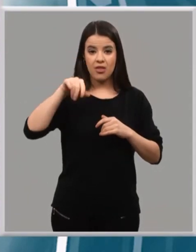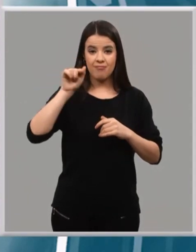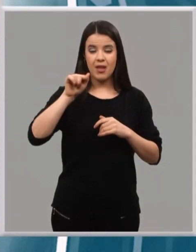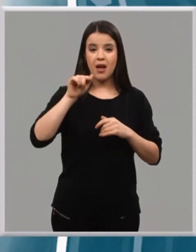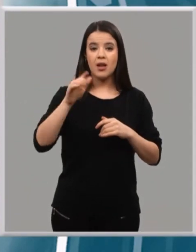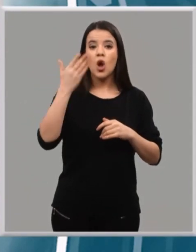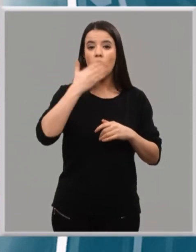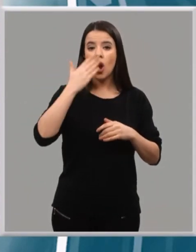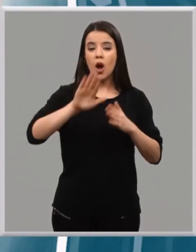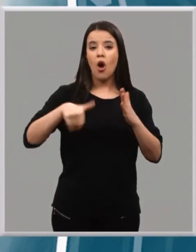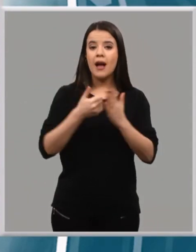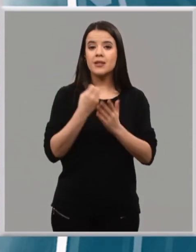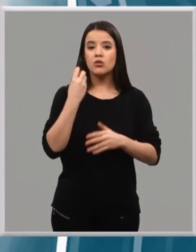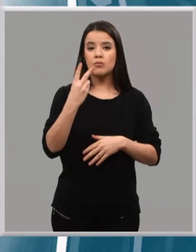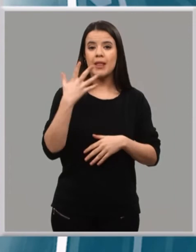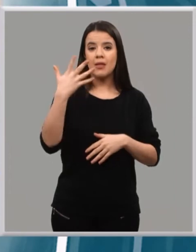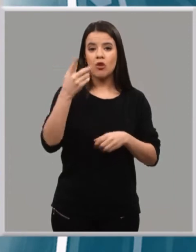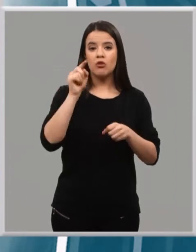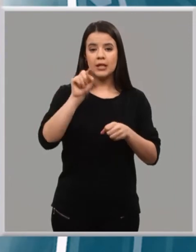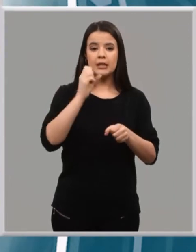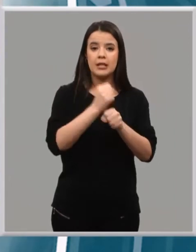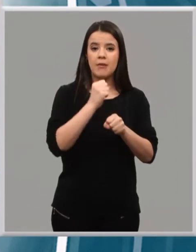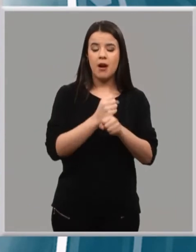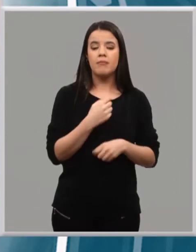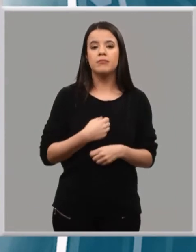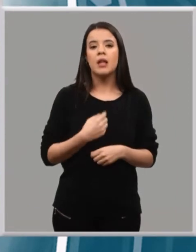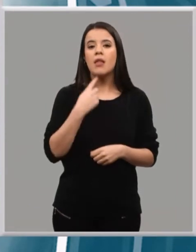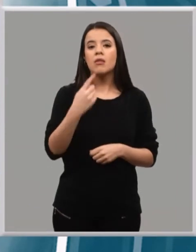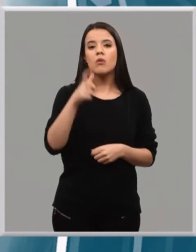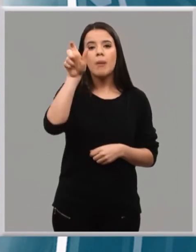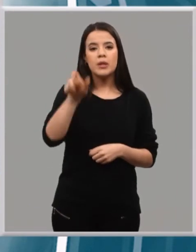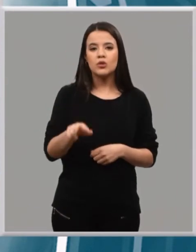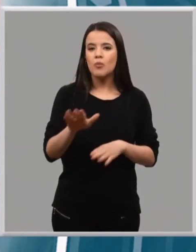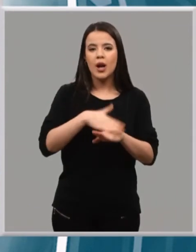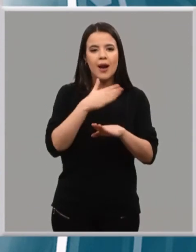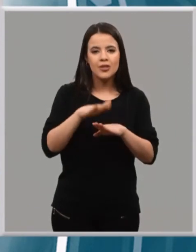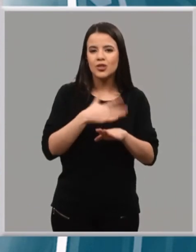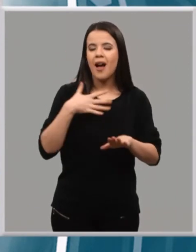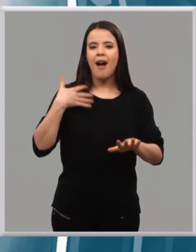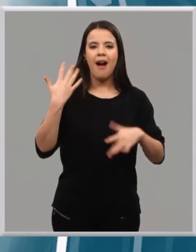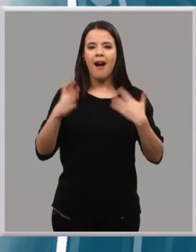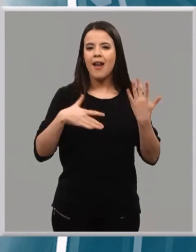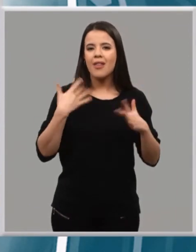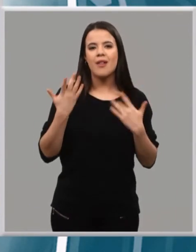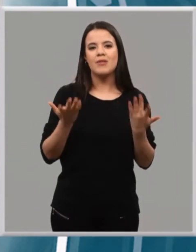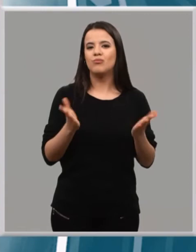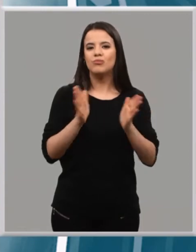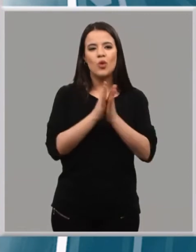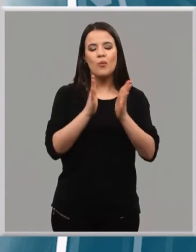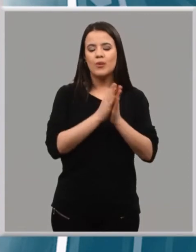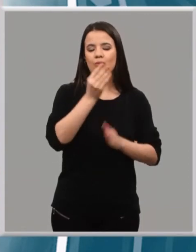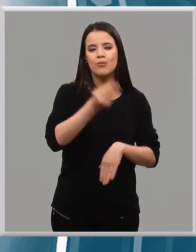2005. Una persona súper agradable, cariñosa y muy buen compañero. La verdad es que todos nos acordamos